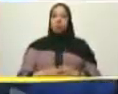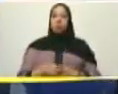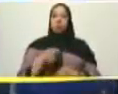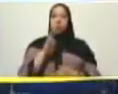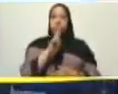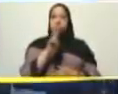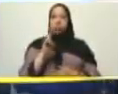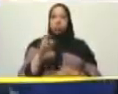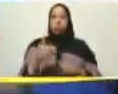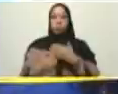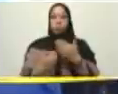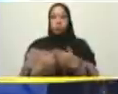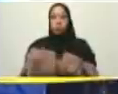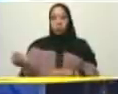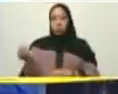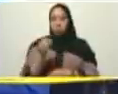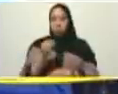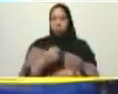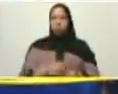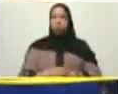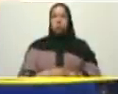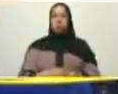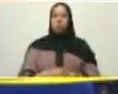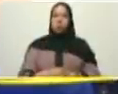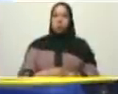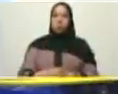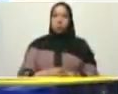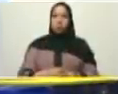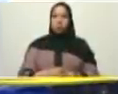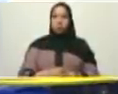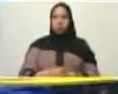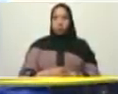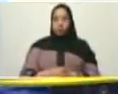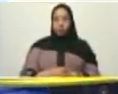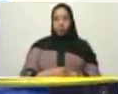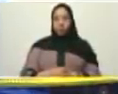punto net como marco como marco